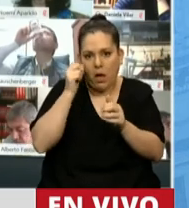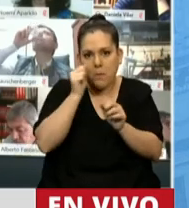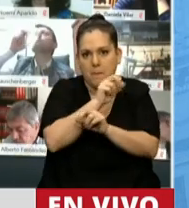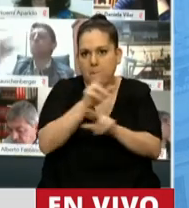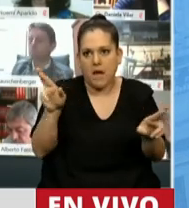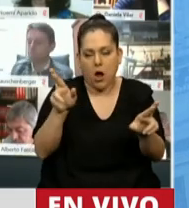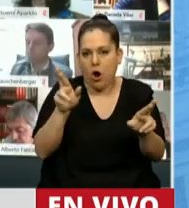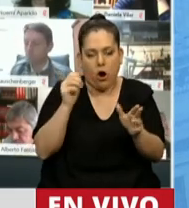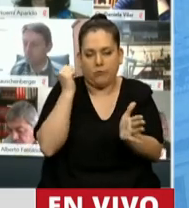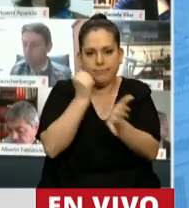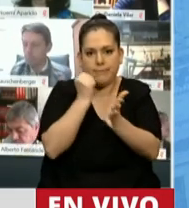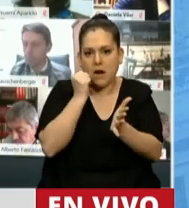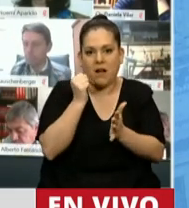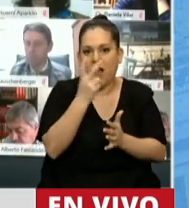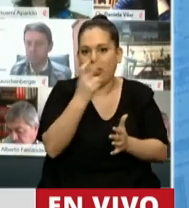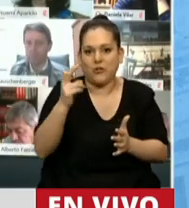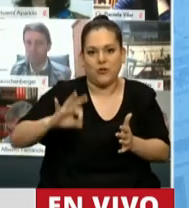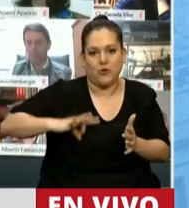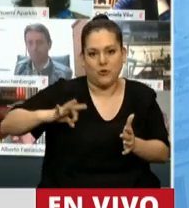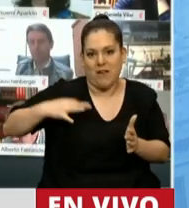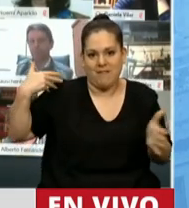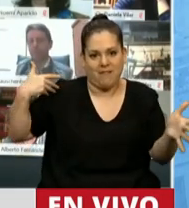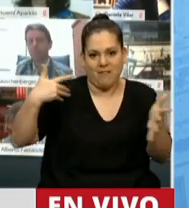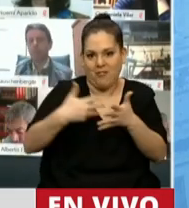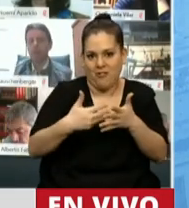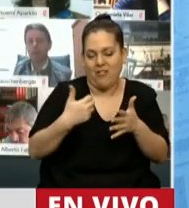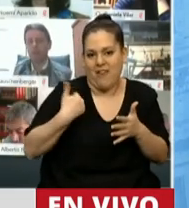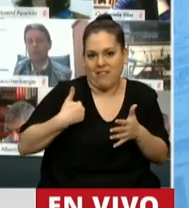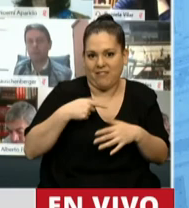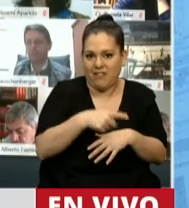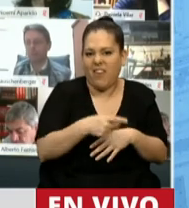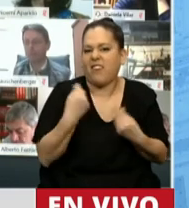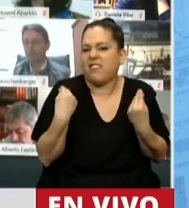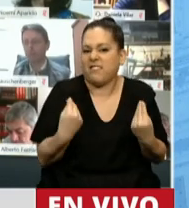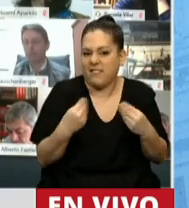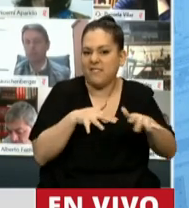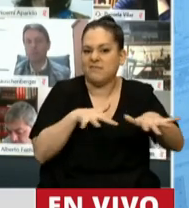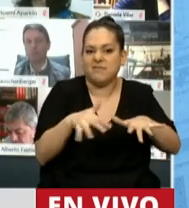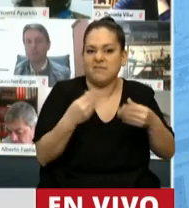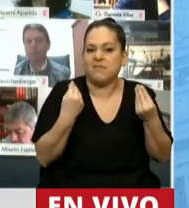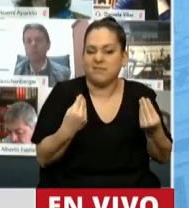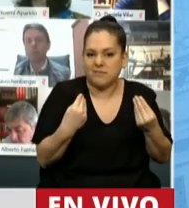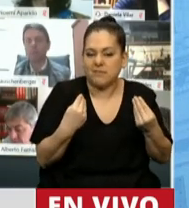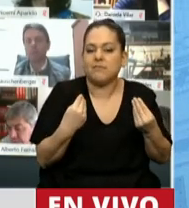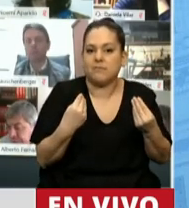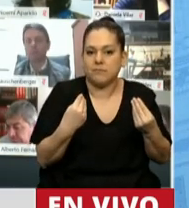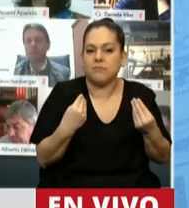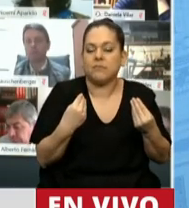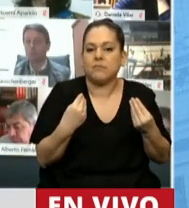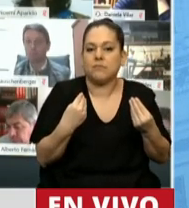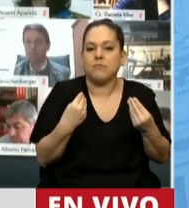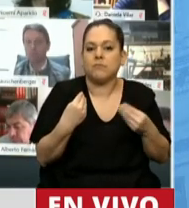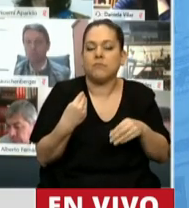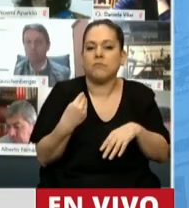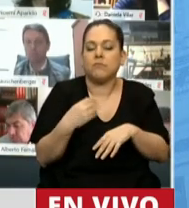210 años de nuestra vida emancipada, que significó el asalto de madrugada